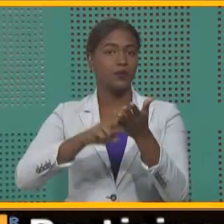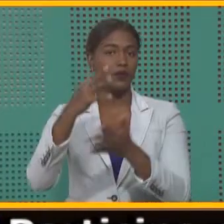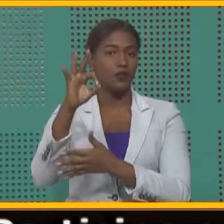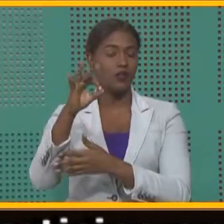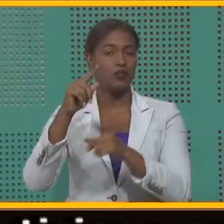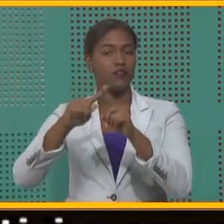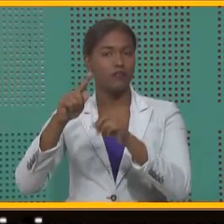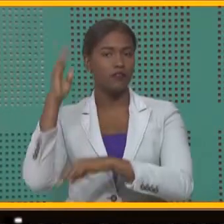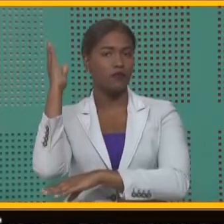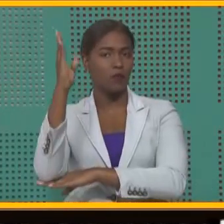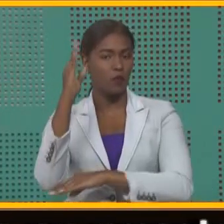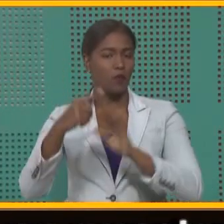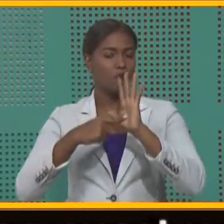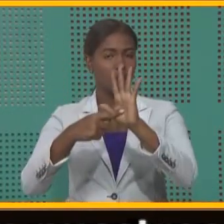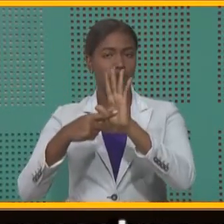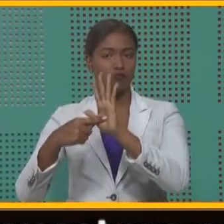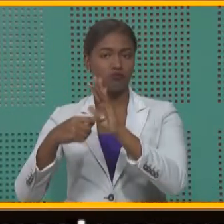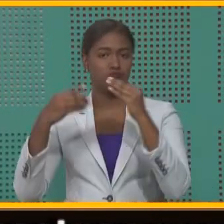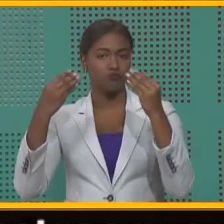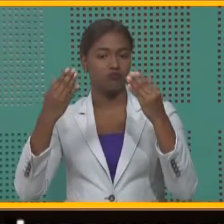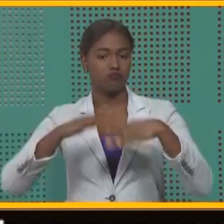varias exposiciones en plazas comerciales.